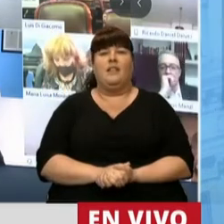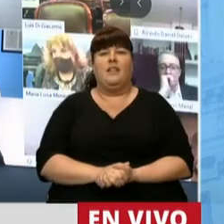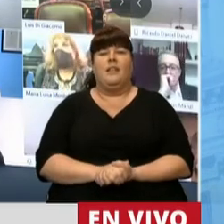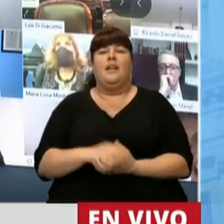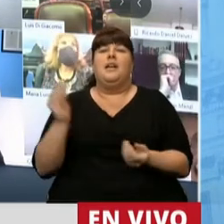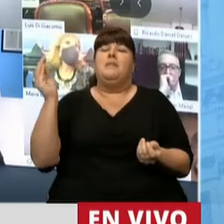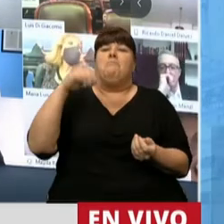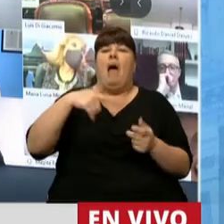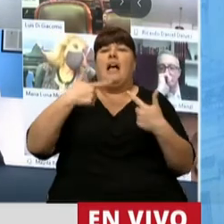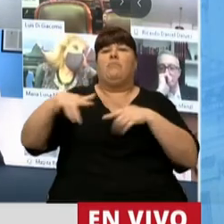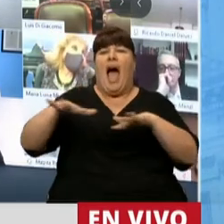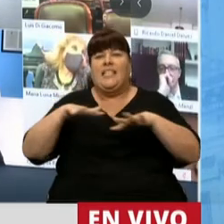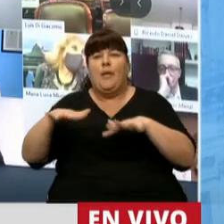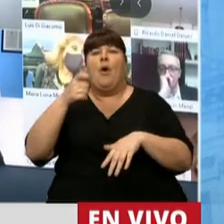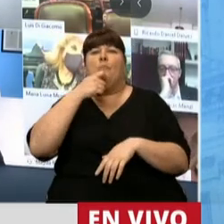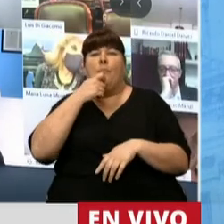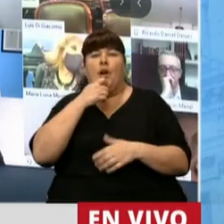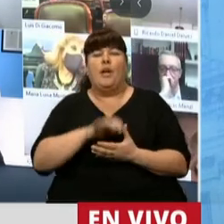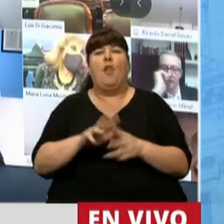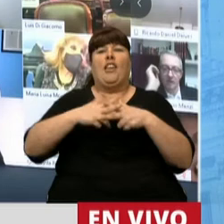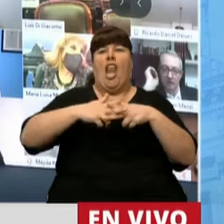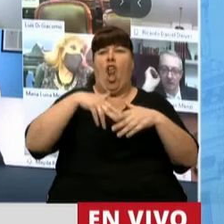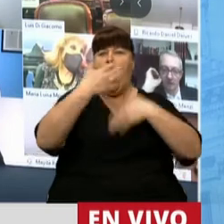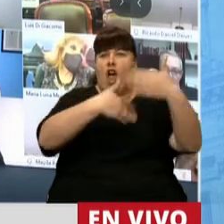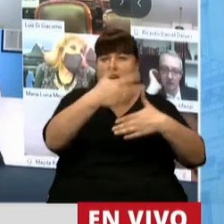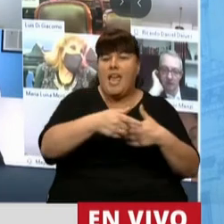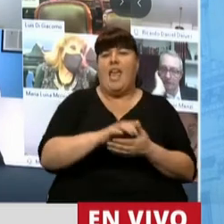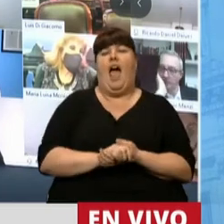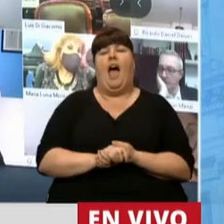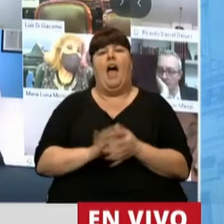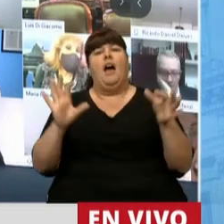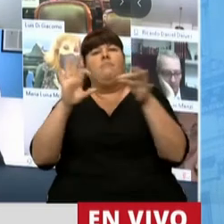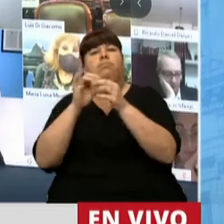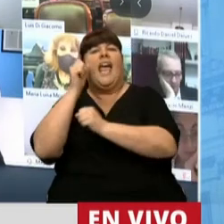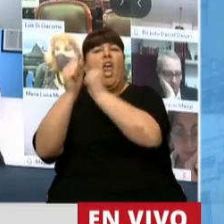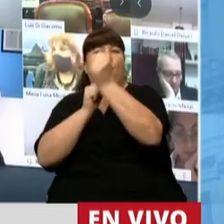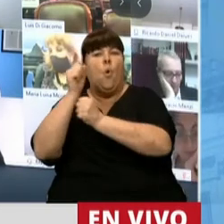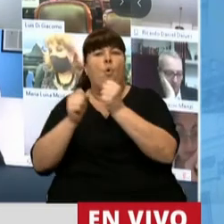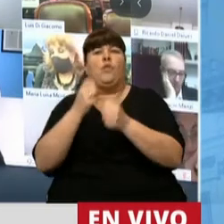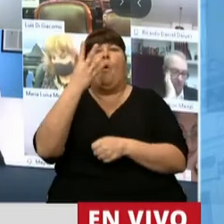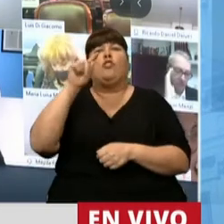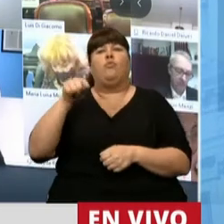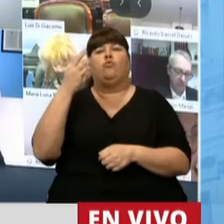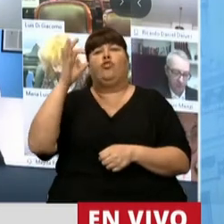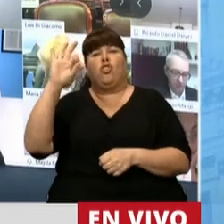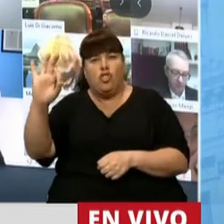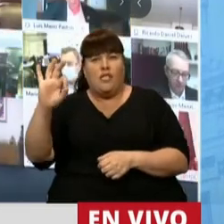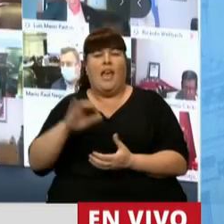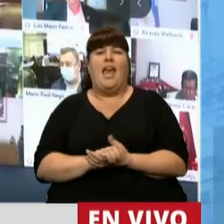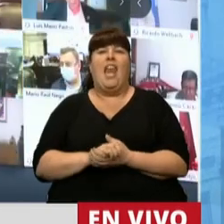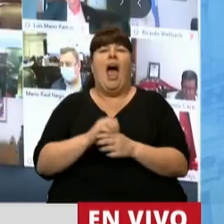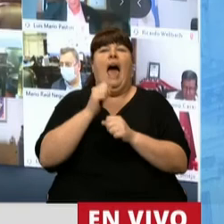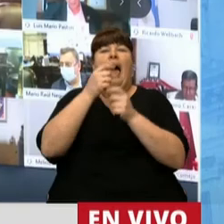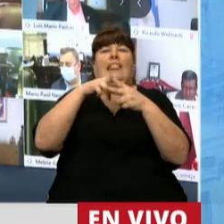Agregar nuevas actividades como las de la alta tecnología, lo relacionado a las industrias 4.0, la